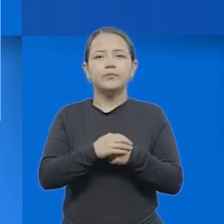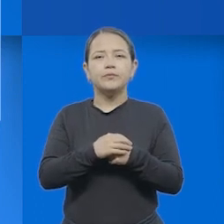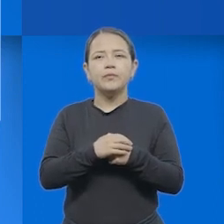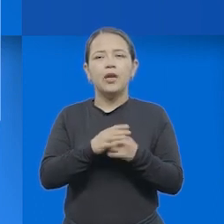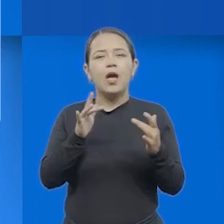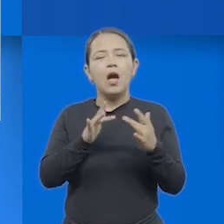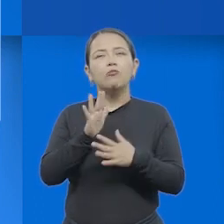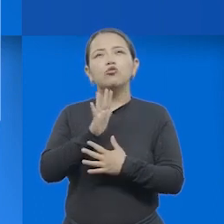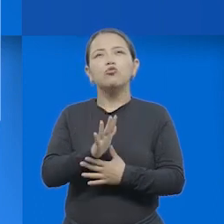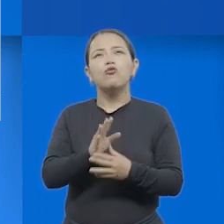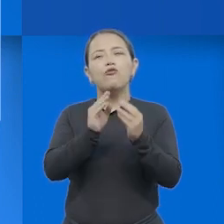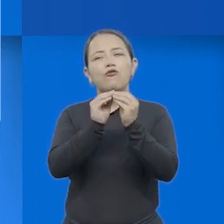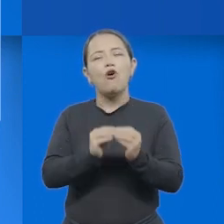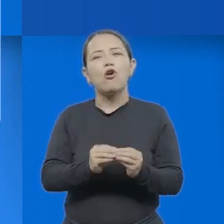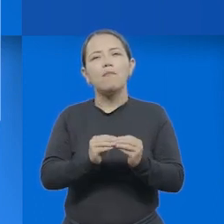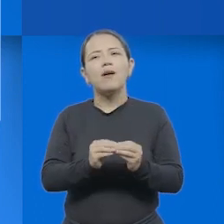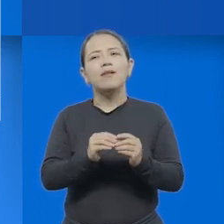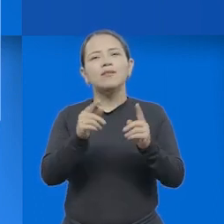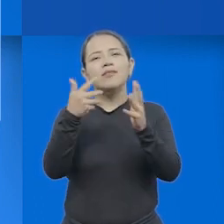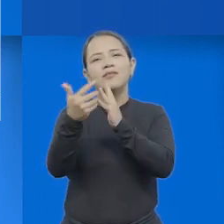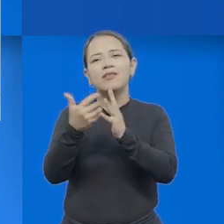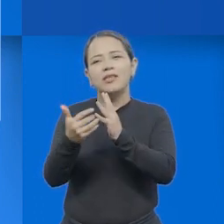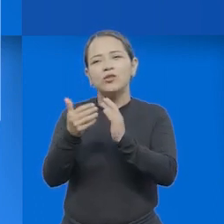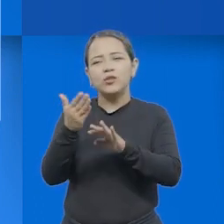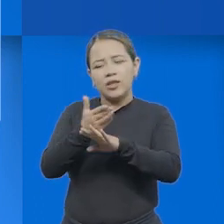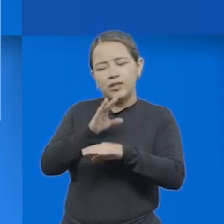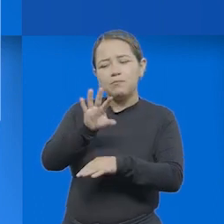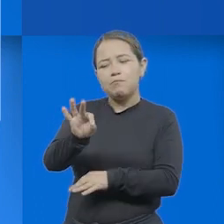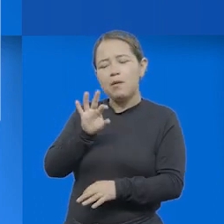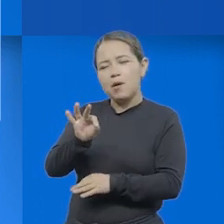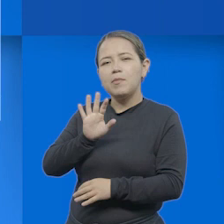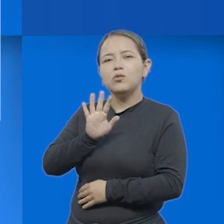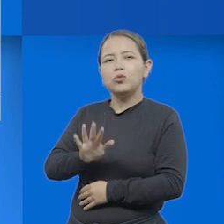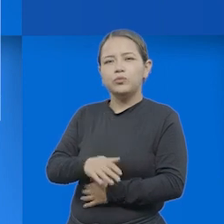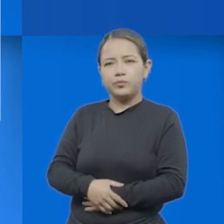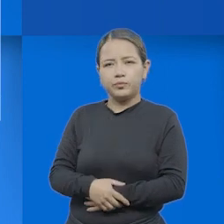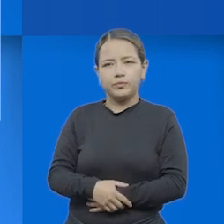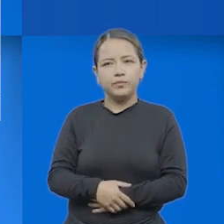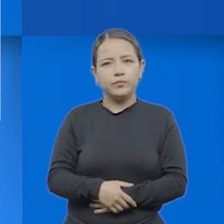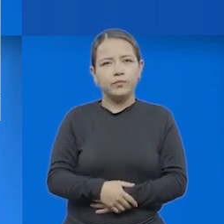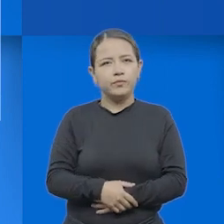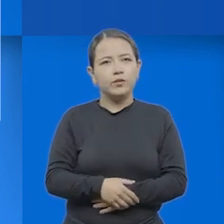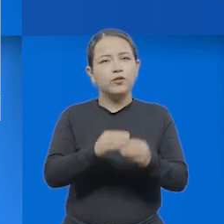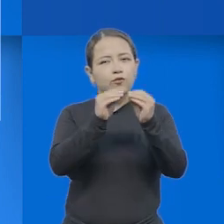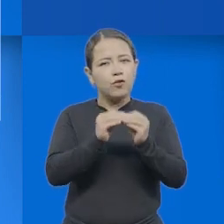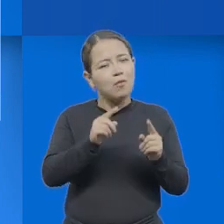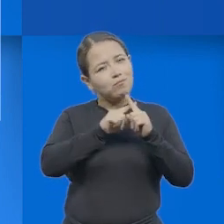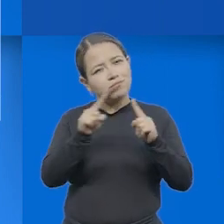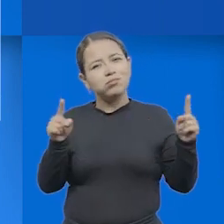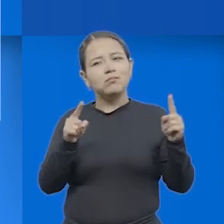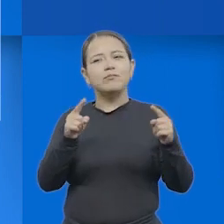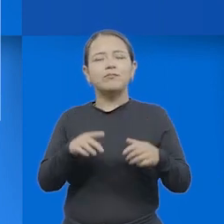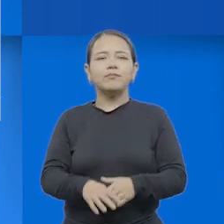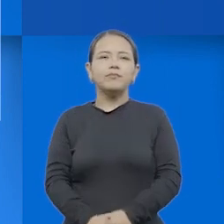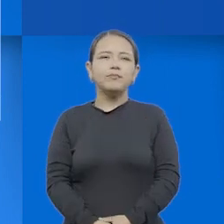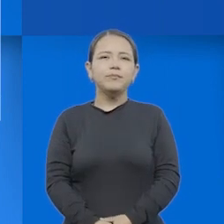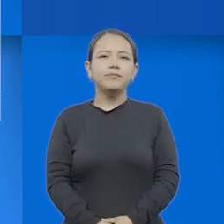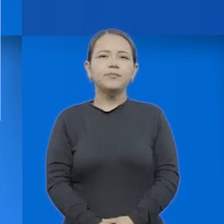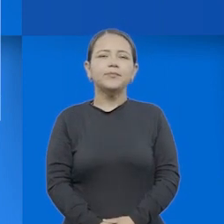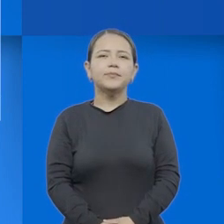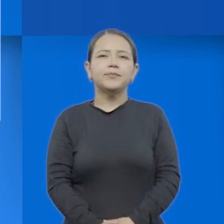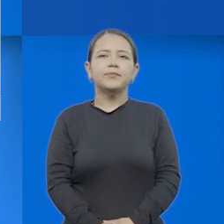tipología textual que nosotros escojamos allí, incluso la multimodalidad del texto.